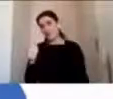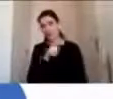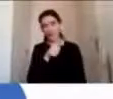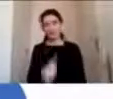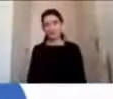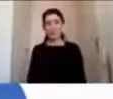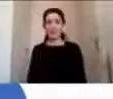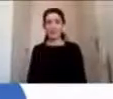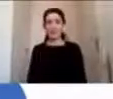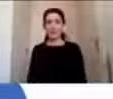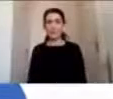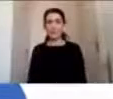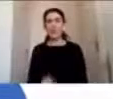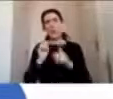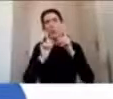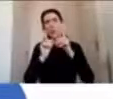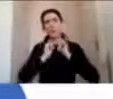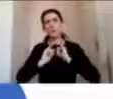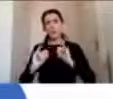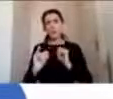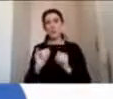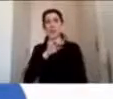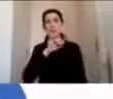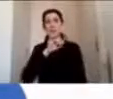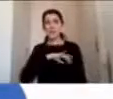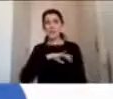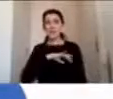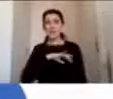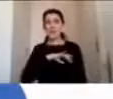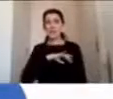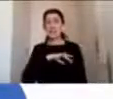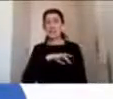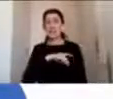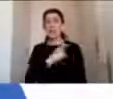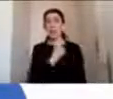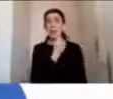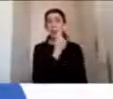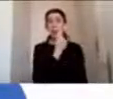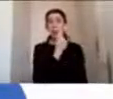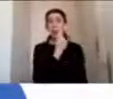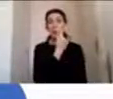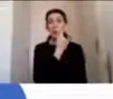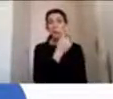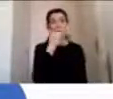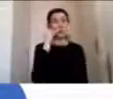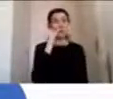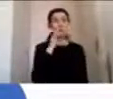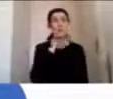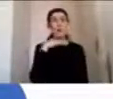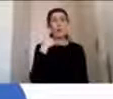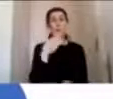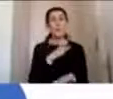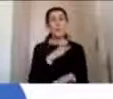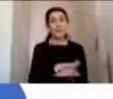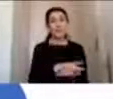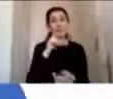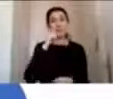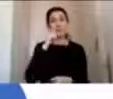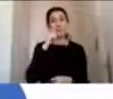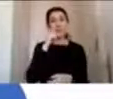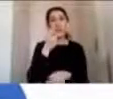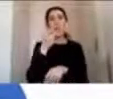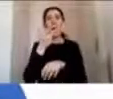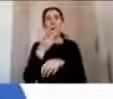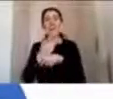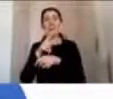Bueno, algunos datos. En Chile, cada muerte de un niño por trauma genera 18 ingresos hospitalarios y provoca 200